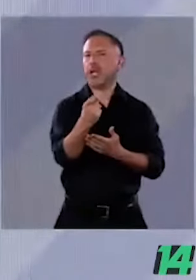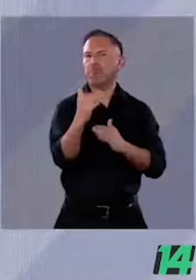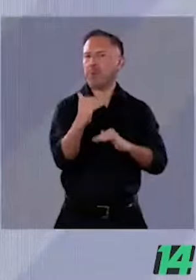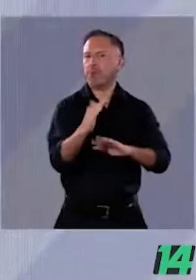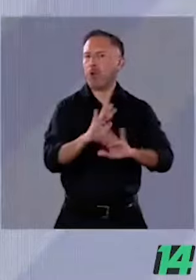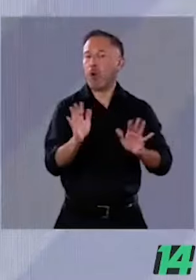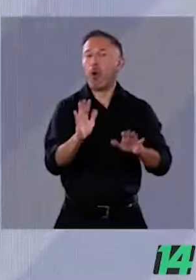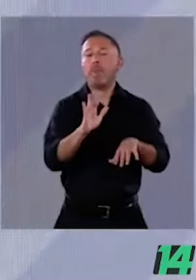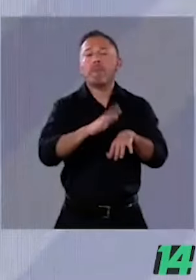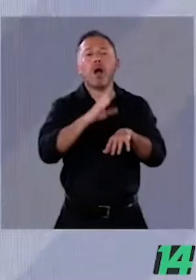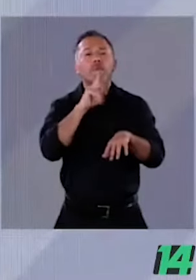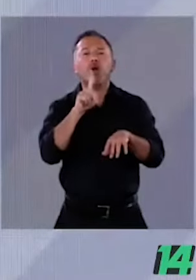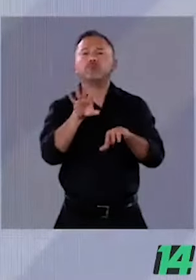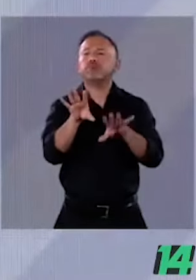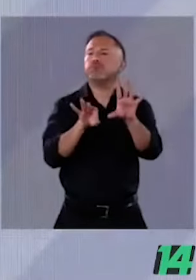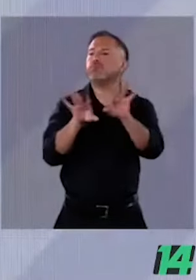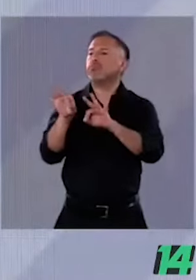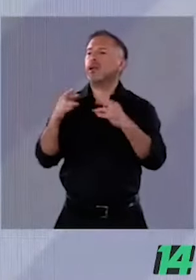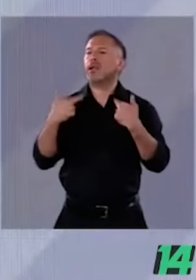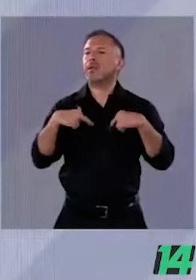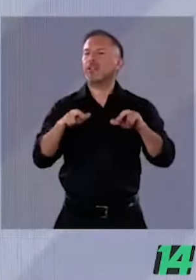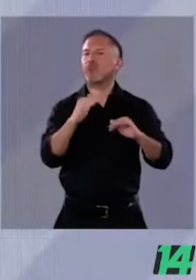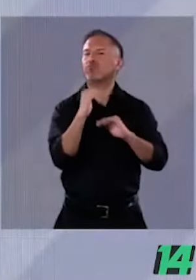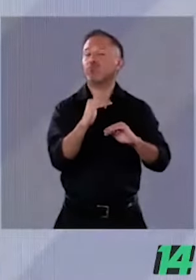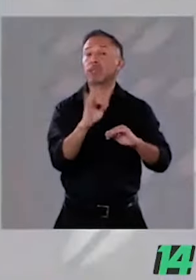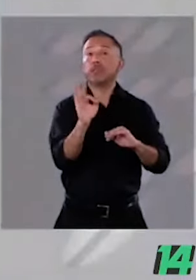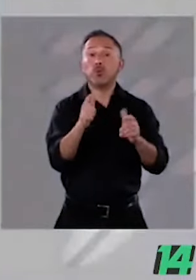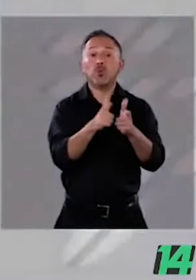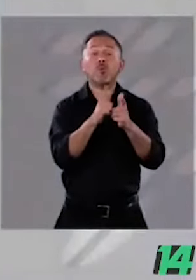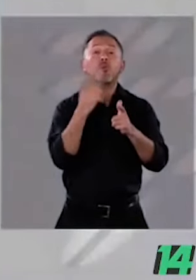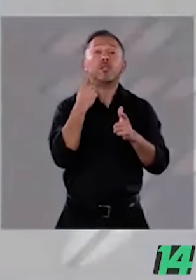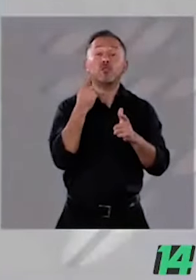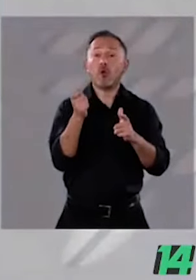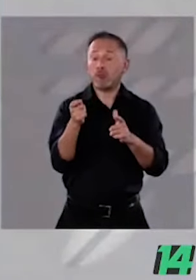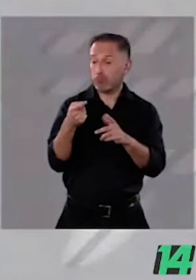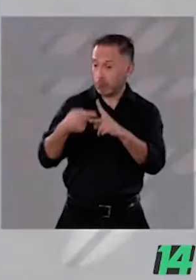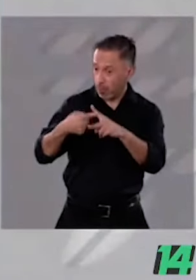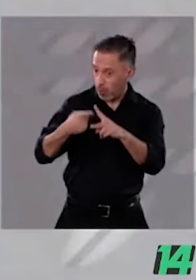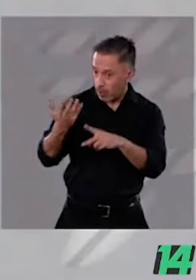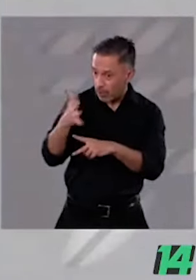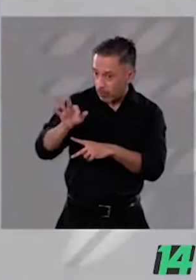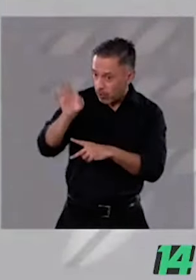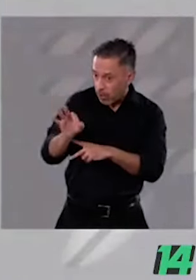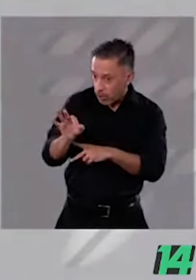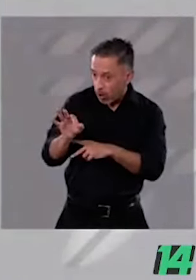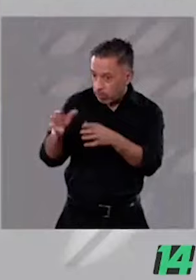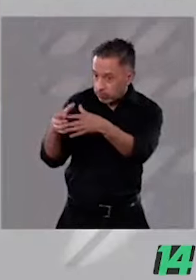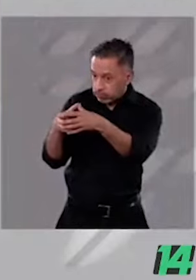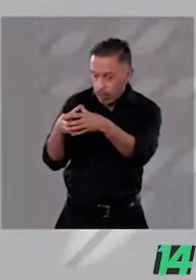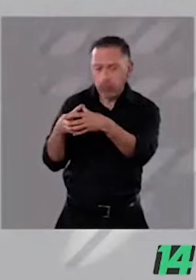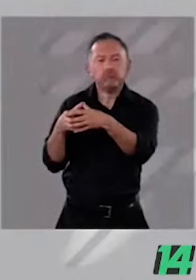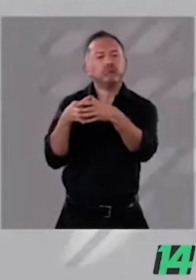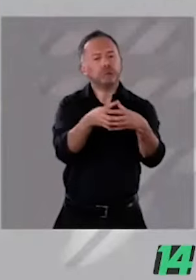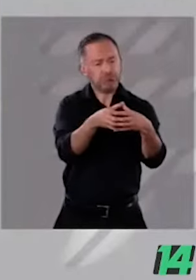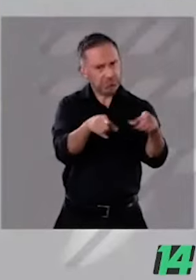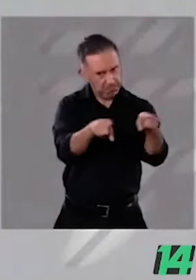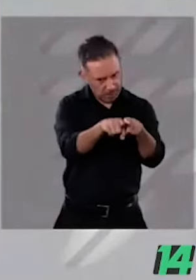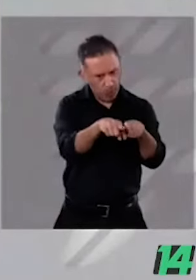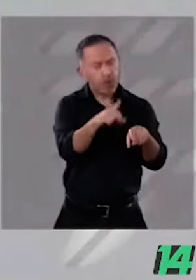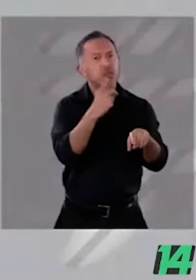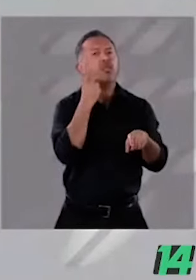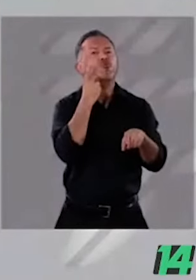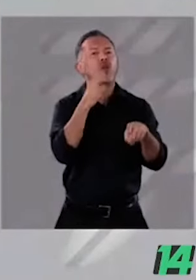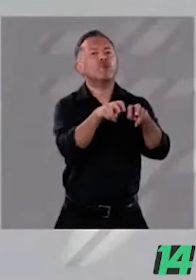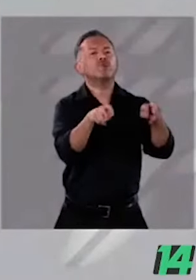partido político saca el 10% de los votos, debe tener el 10% de los legisladores. Entonces, lo que hizo el PRI y hoy hace